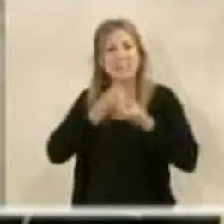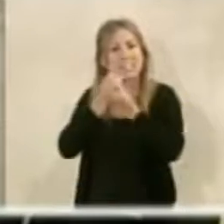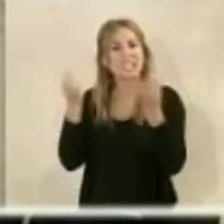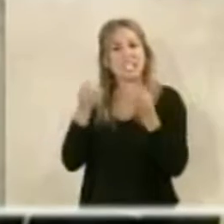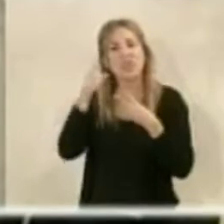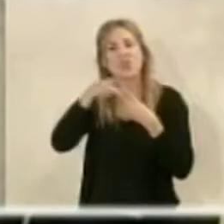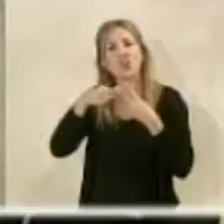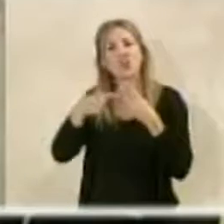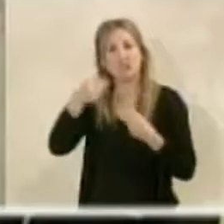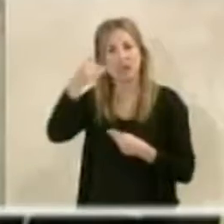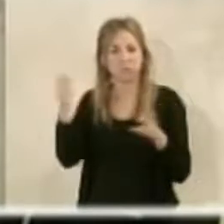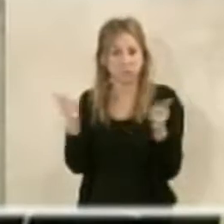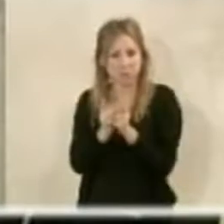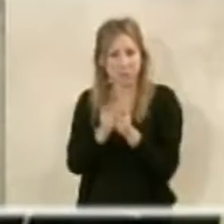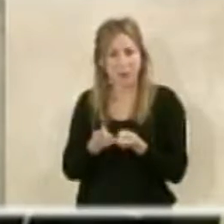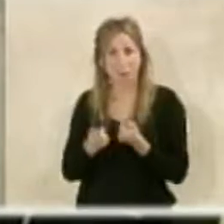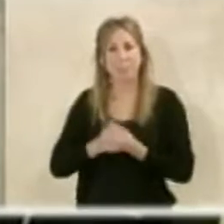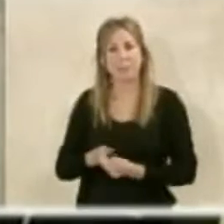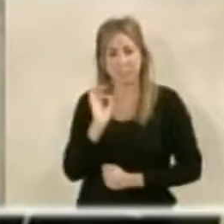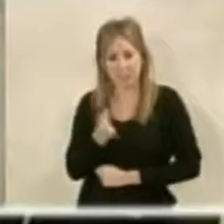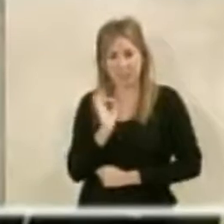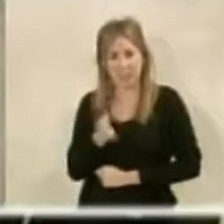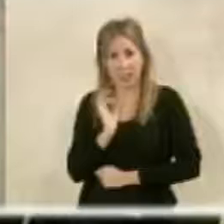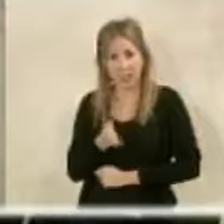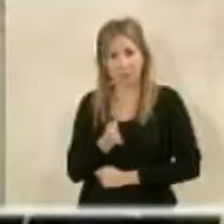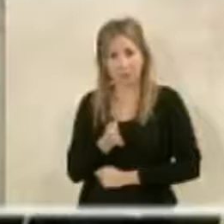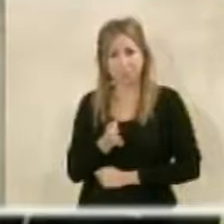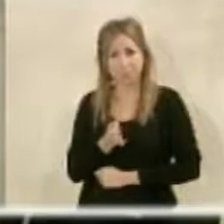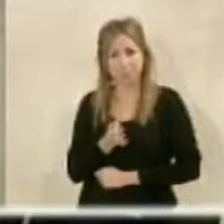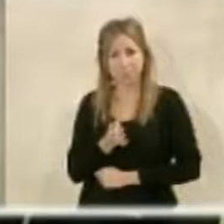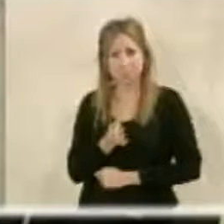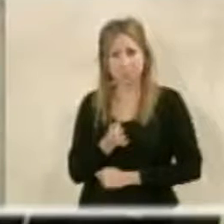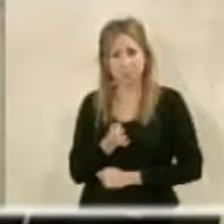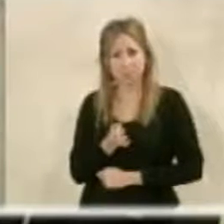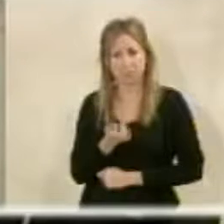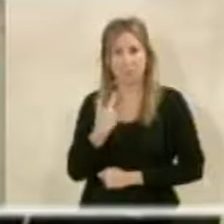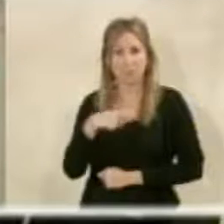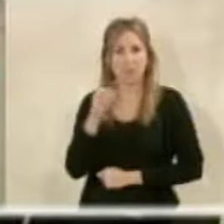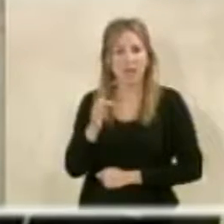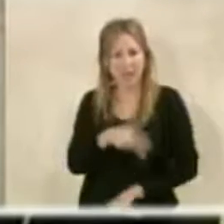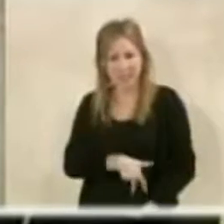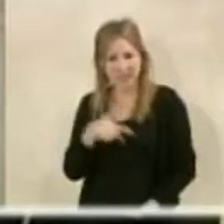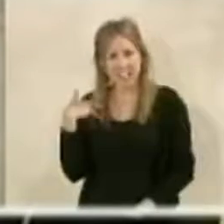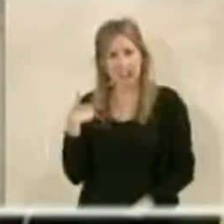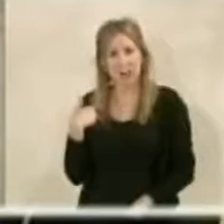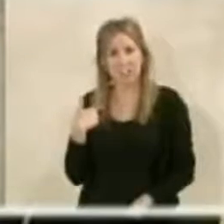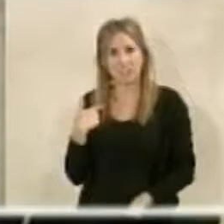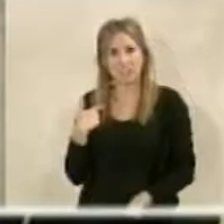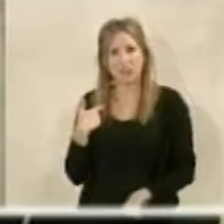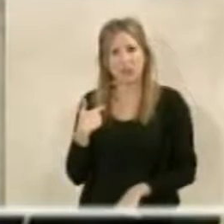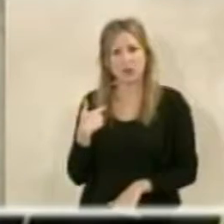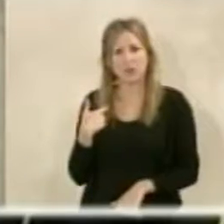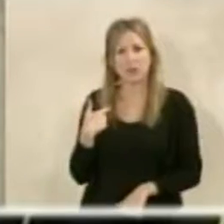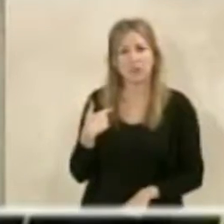decir dos cosas muy breves. Es cierto que, en líneas generales, cuando viene una marca